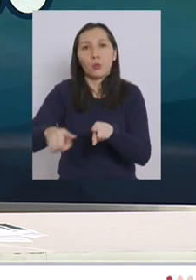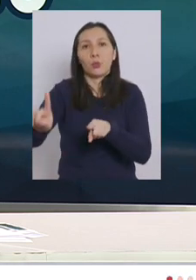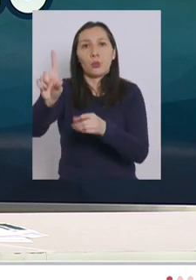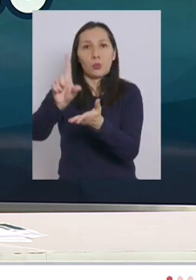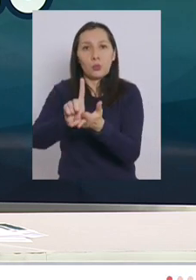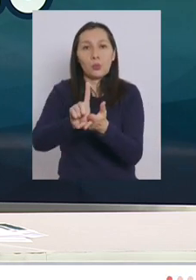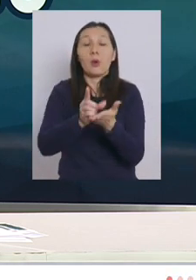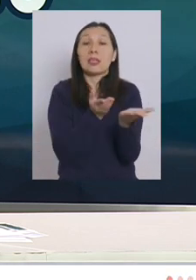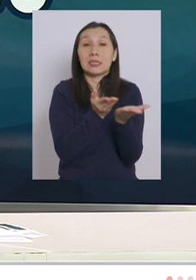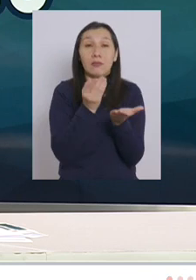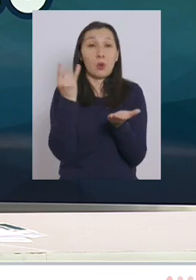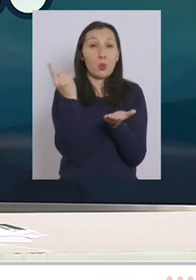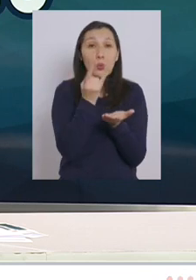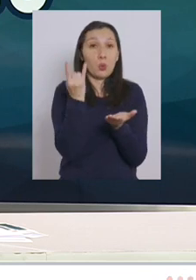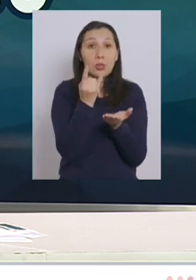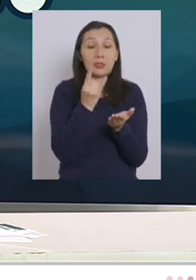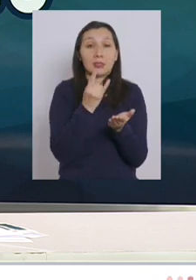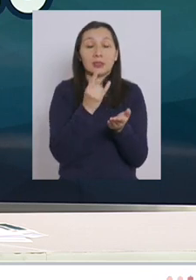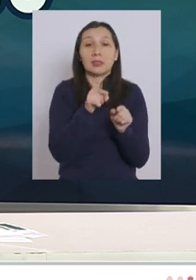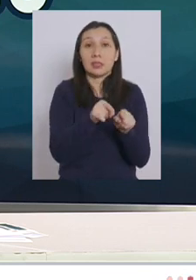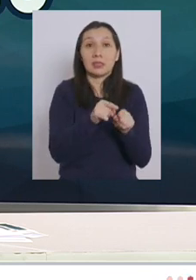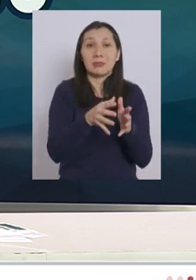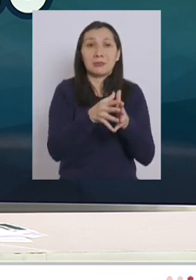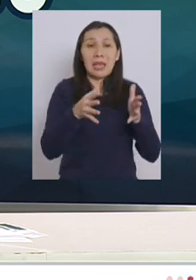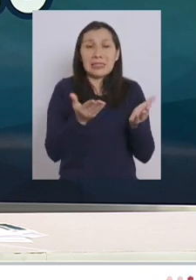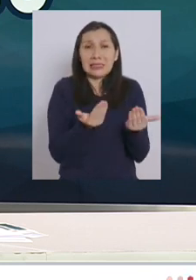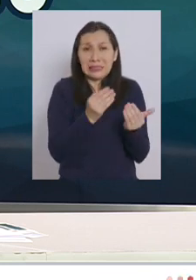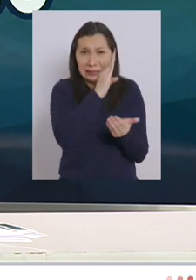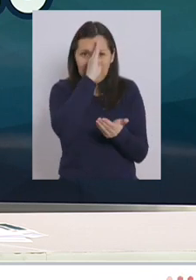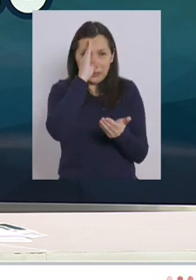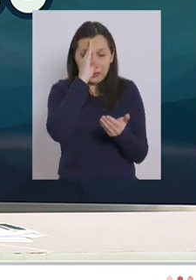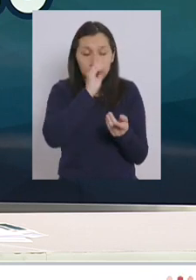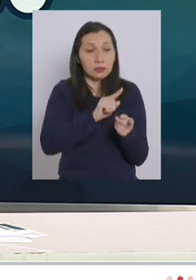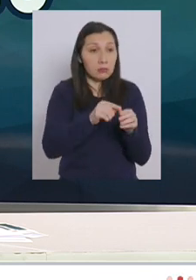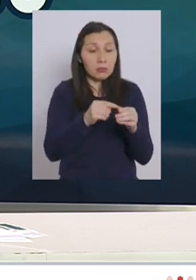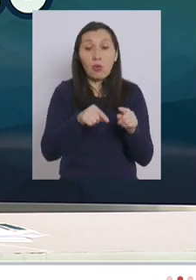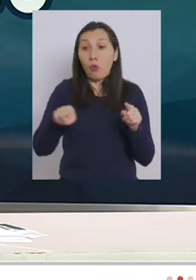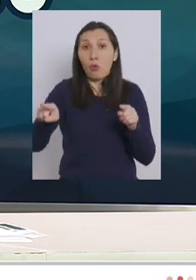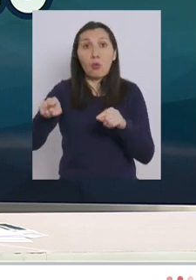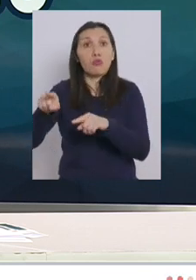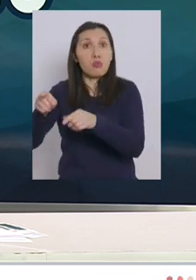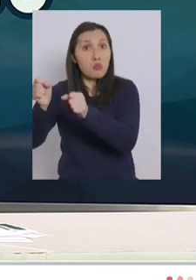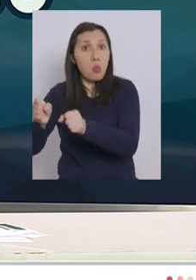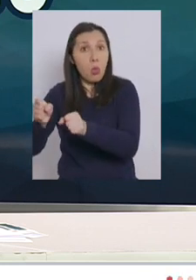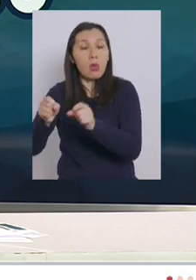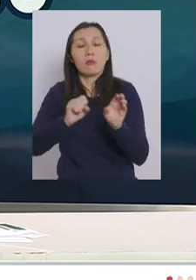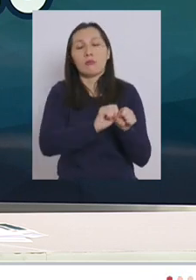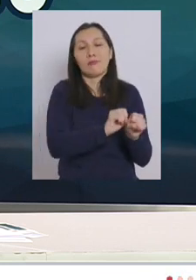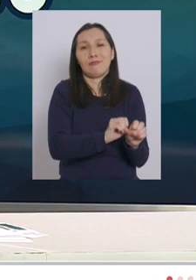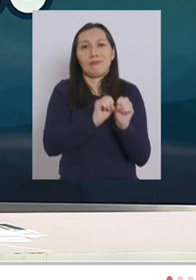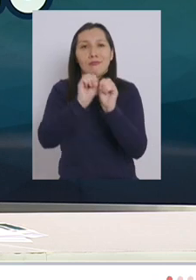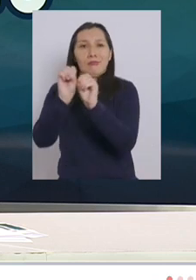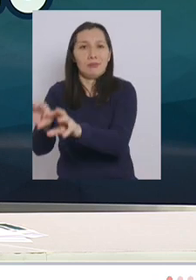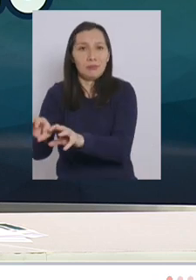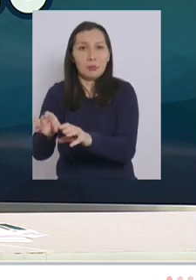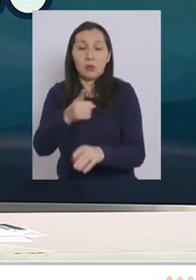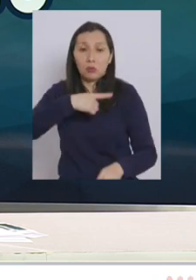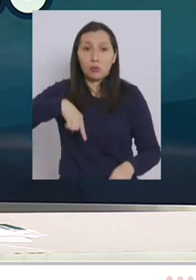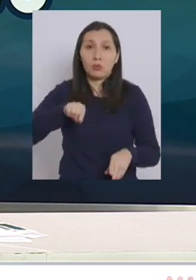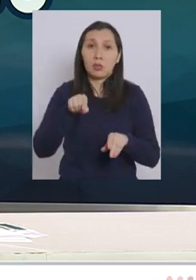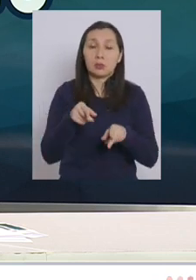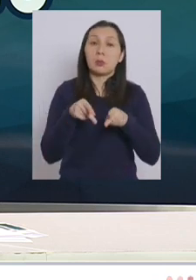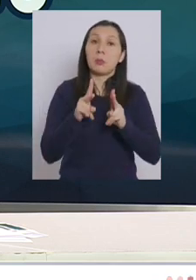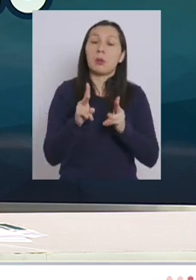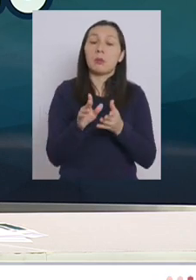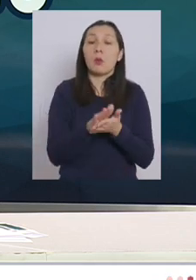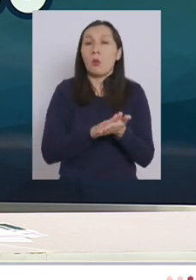desde los servicios de urgencia que se encuentran más requeridos a aquellos que tienen mayor capacidad todo esto nos ha permitido